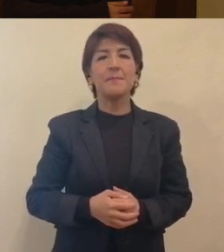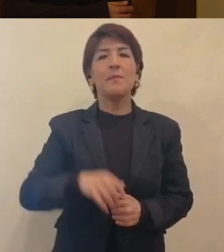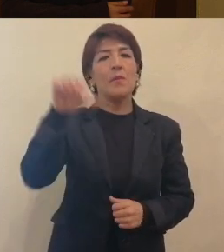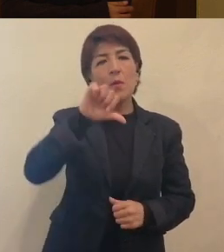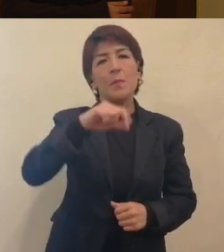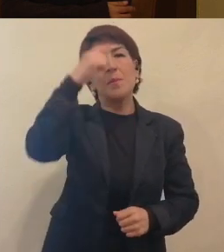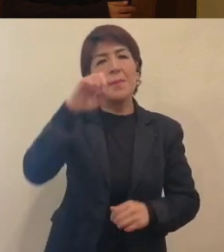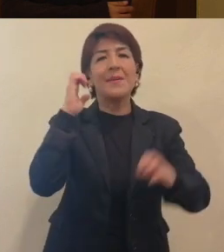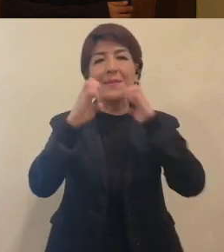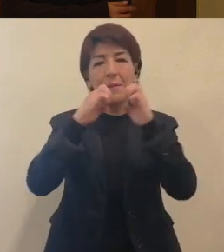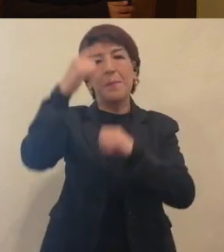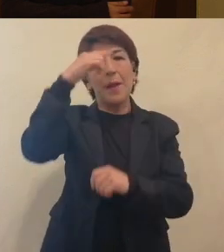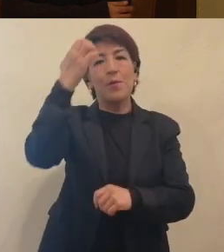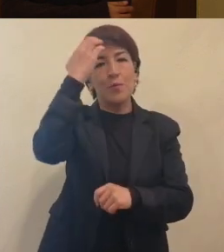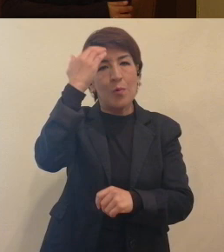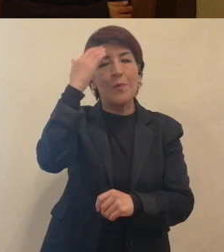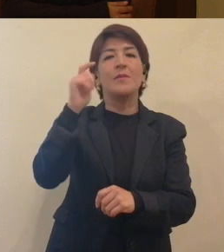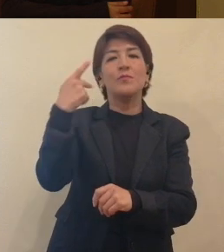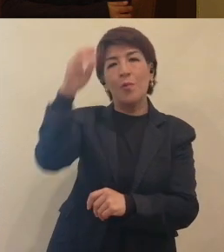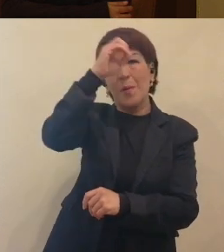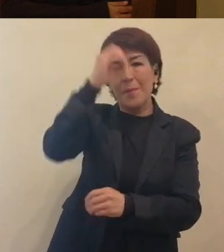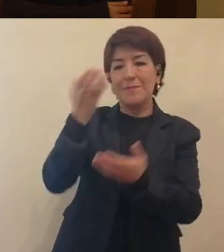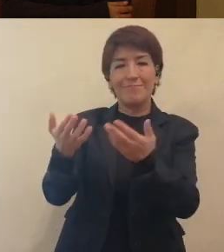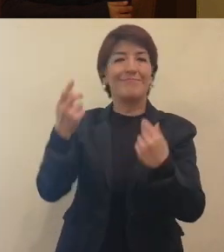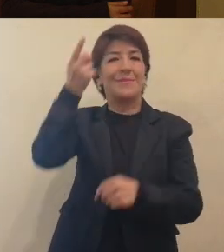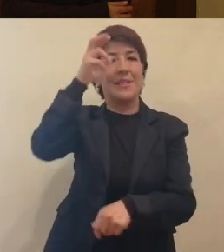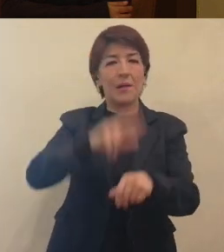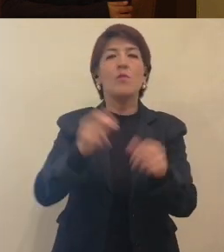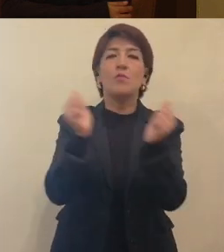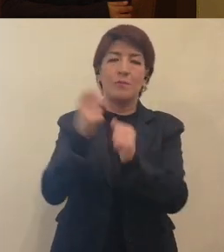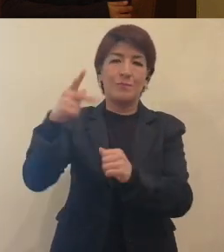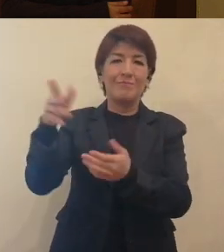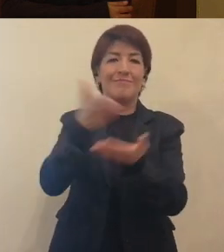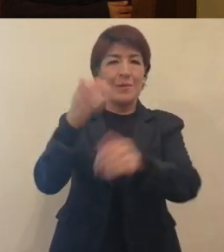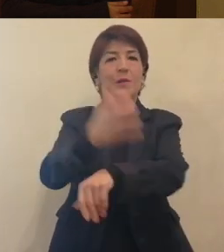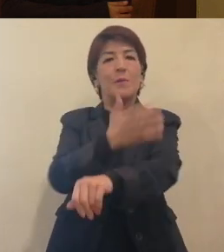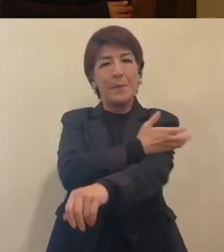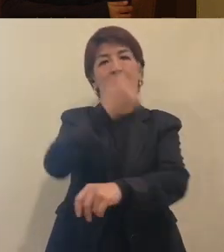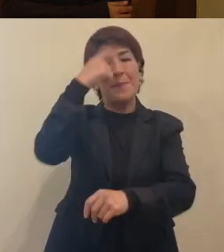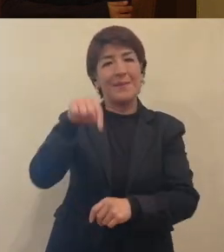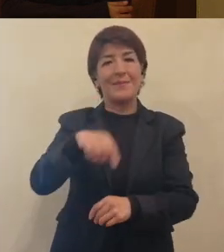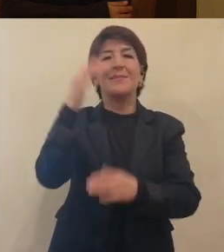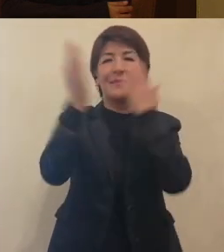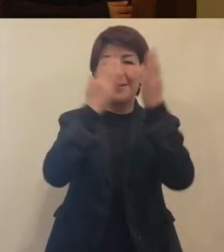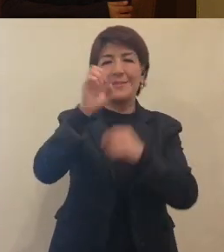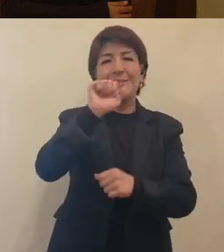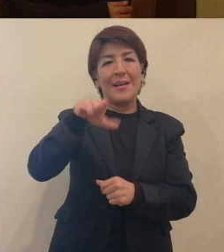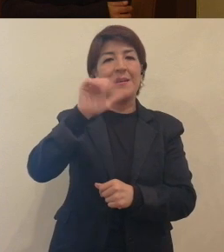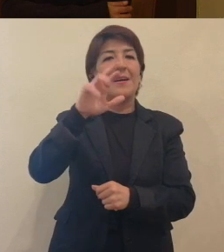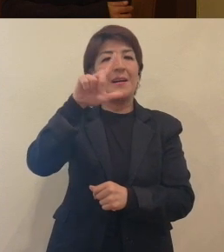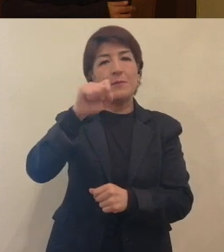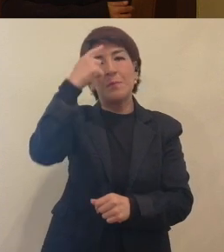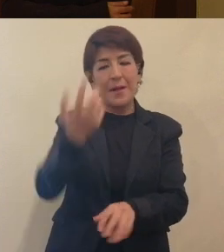El propósito de esta entrevista es conocer en palabras del director y sus colaboradoras las acciones que ha emprendido la Academia de San Carlos en materia de